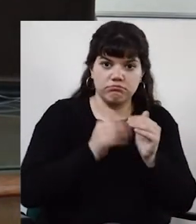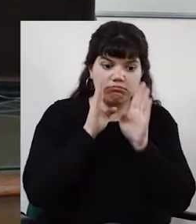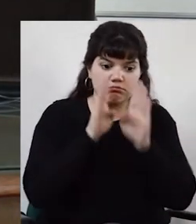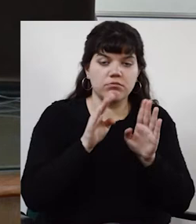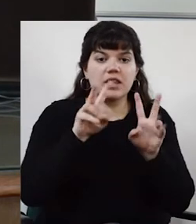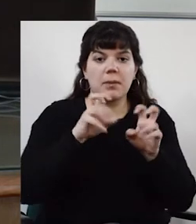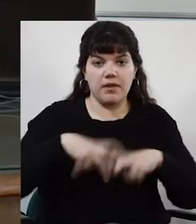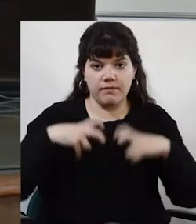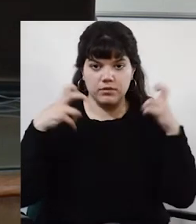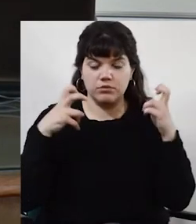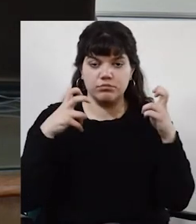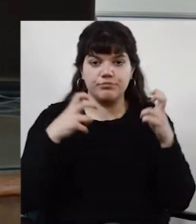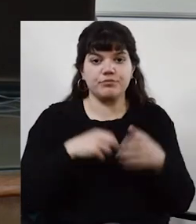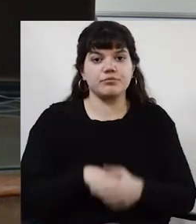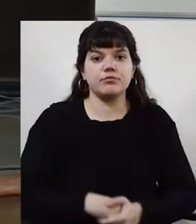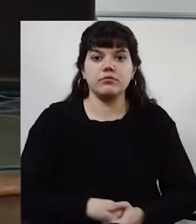de investigación.